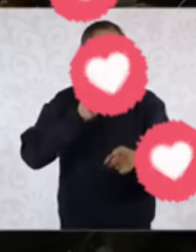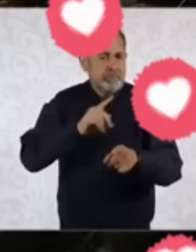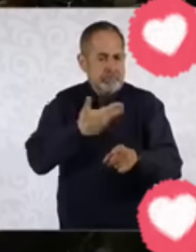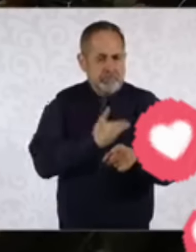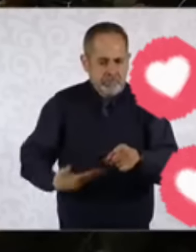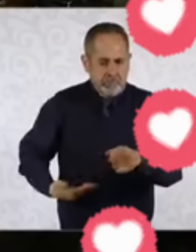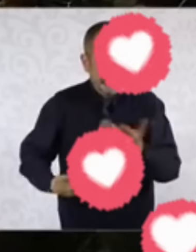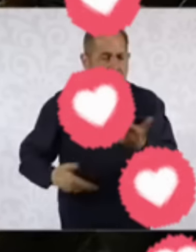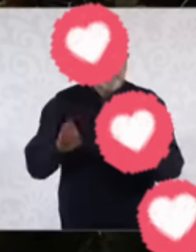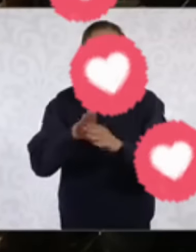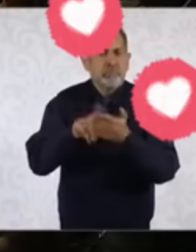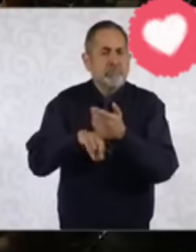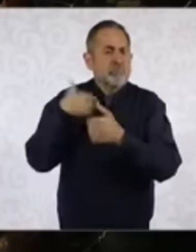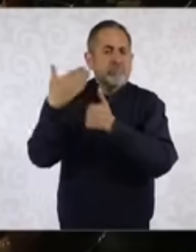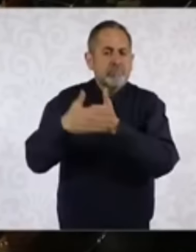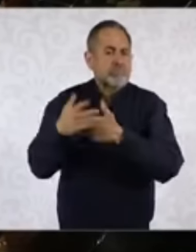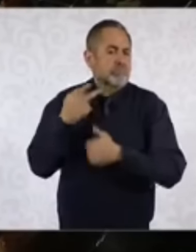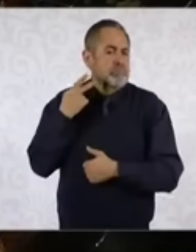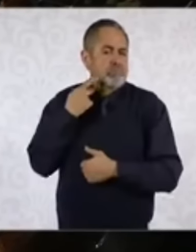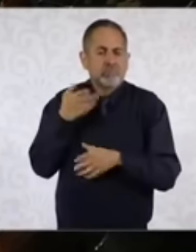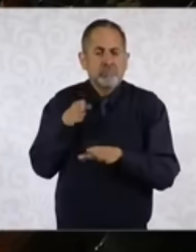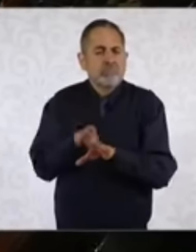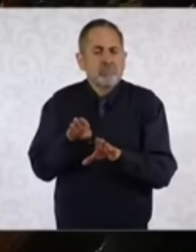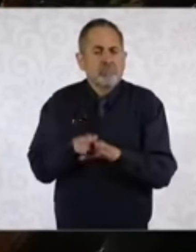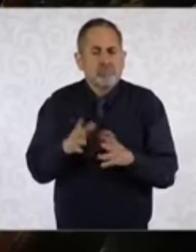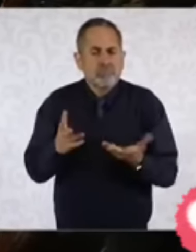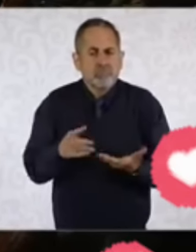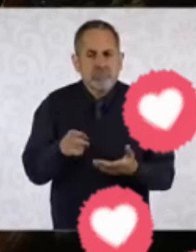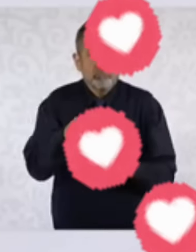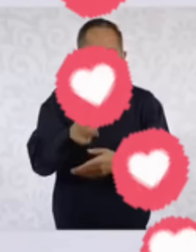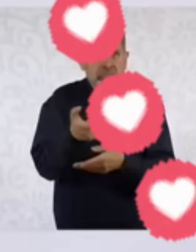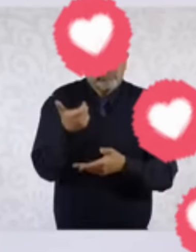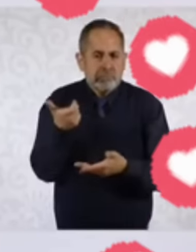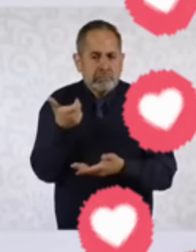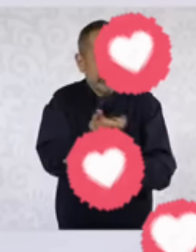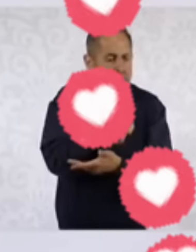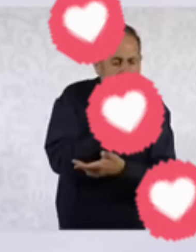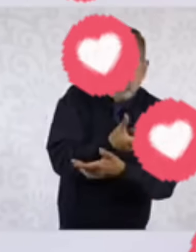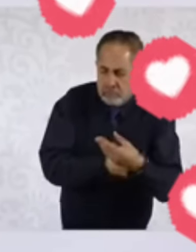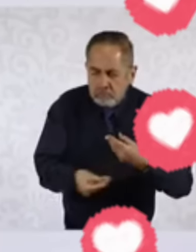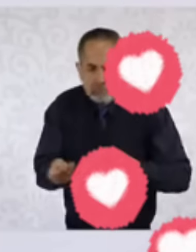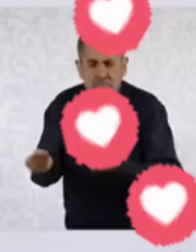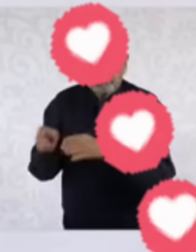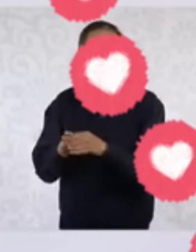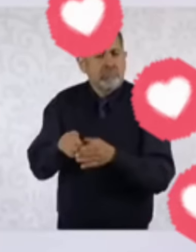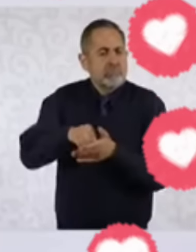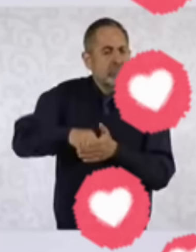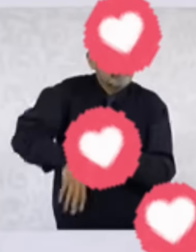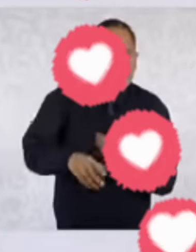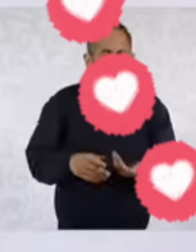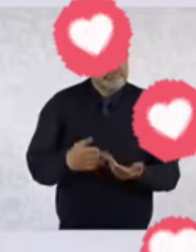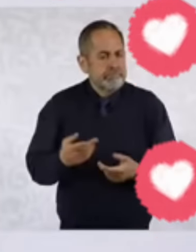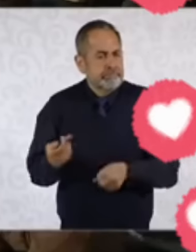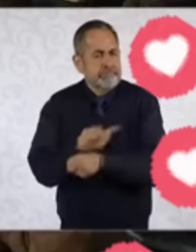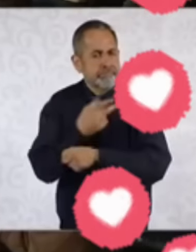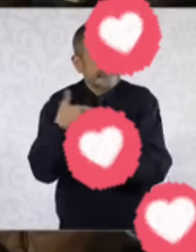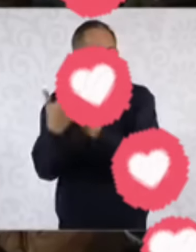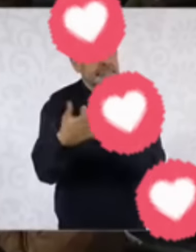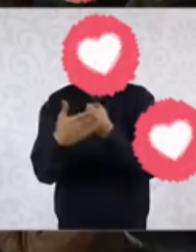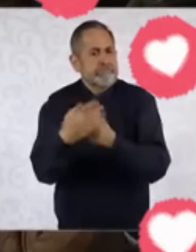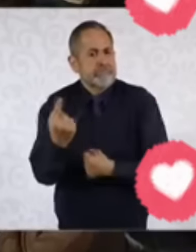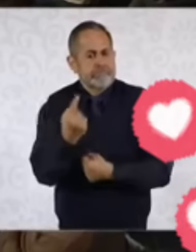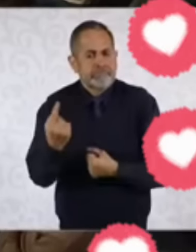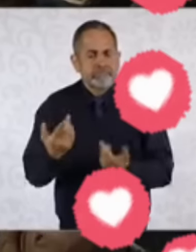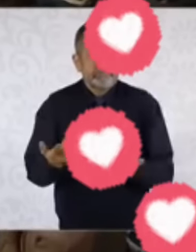política en cuanto a este tema del desvío de evasión fiscal y, pues bueno,